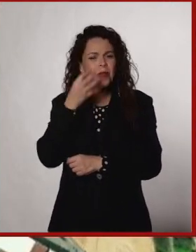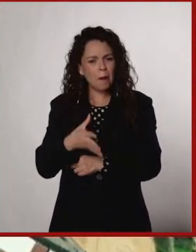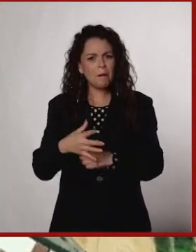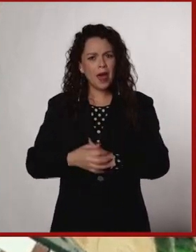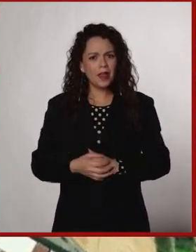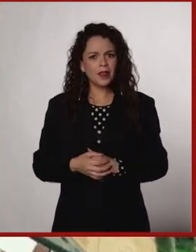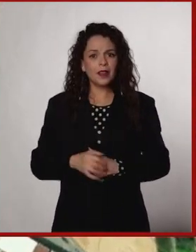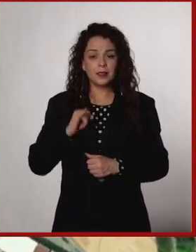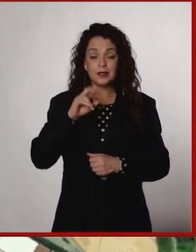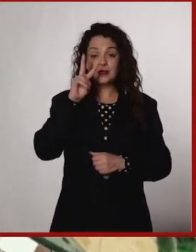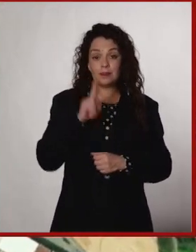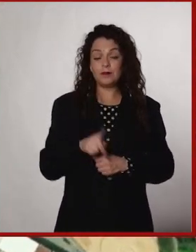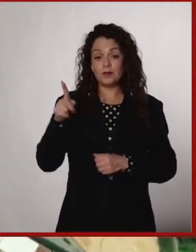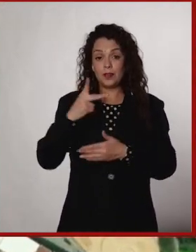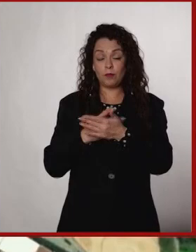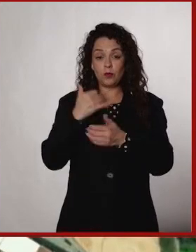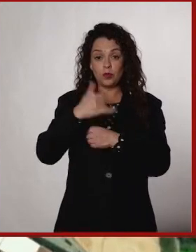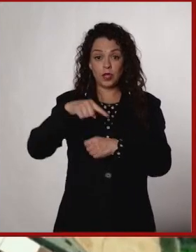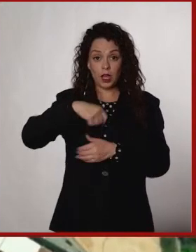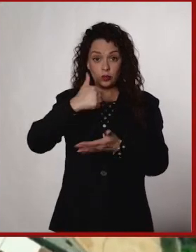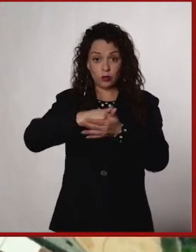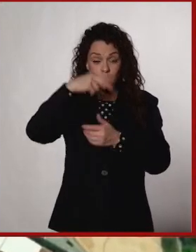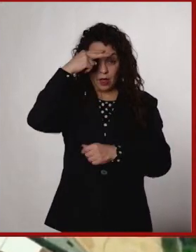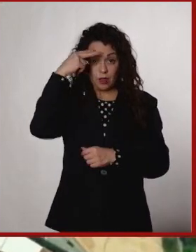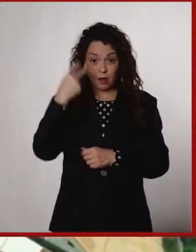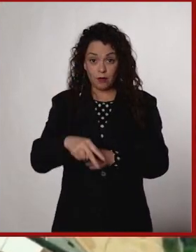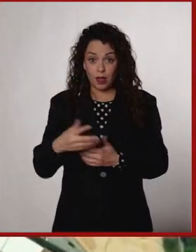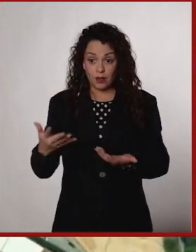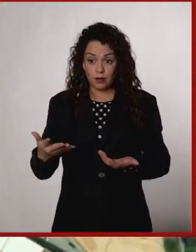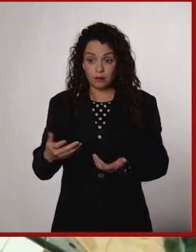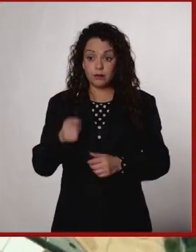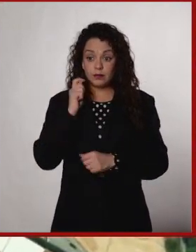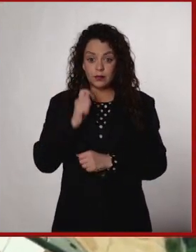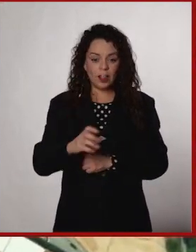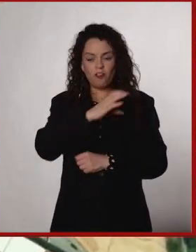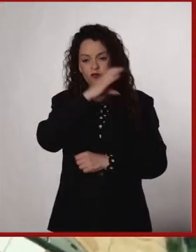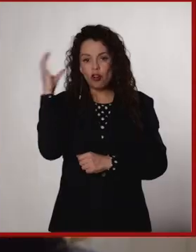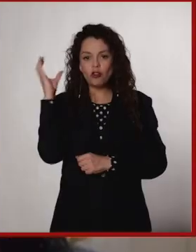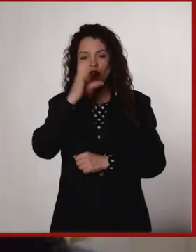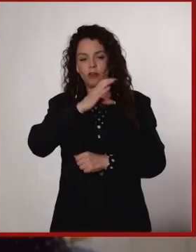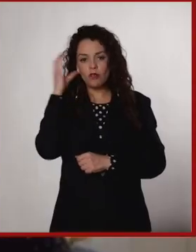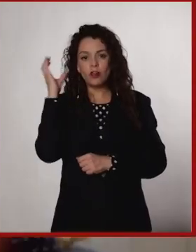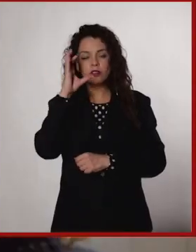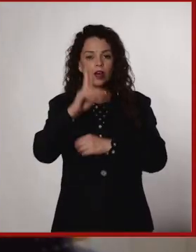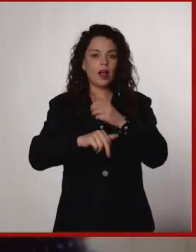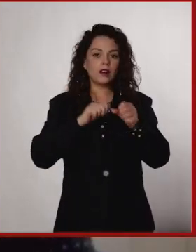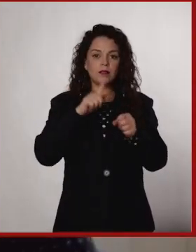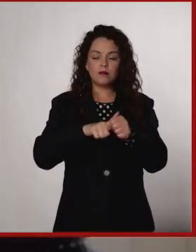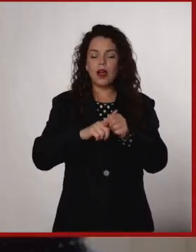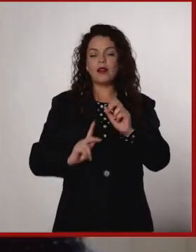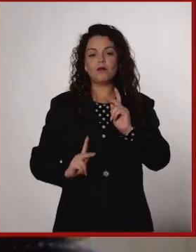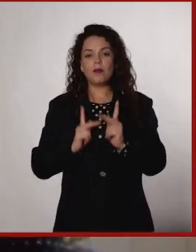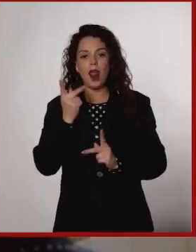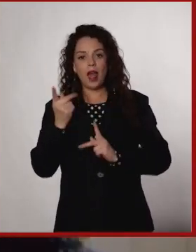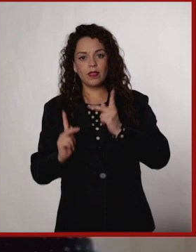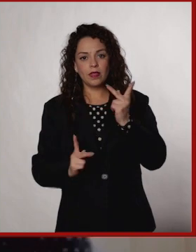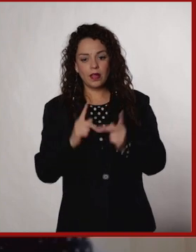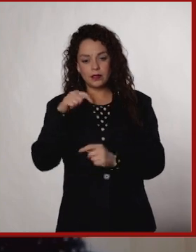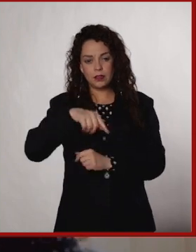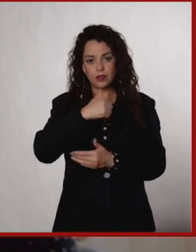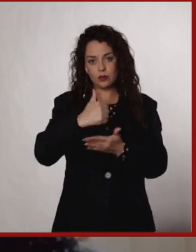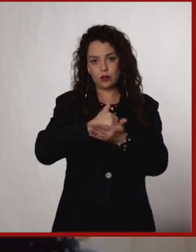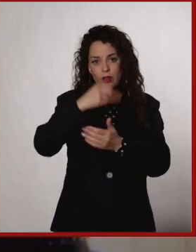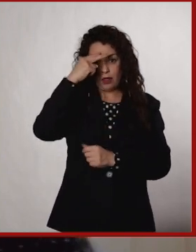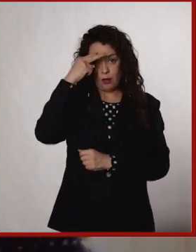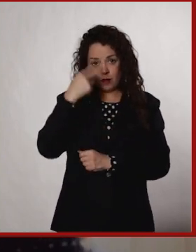padrísimo. Hay el proyecto de la Ciudad de México, entonces, pues es puras fotos de animales y